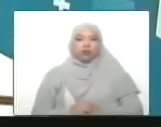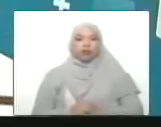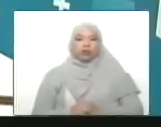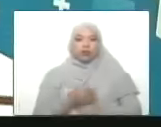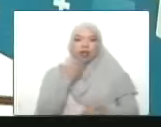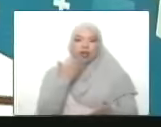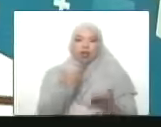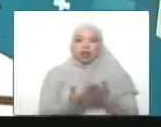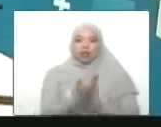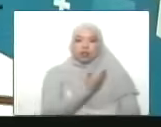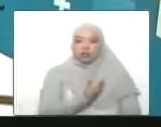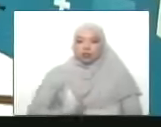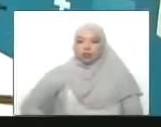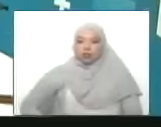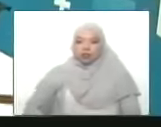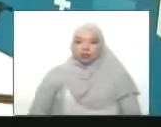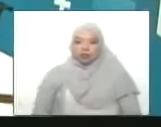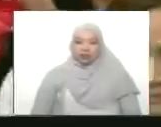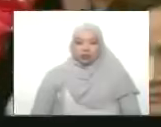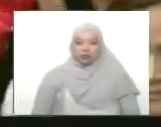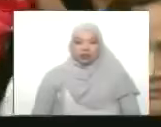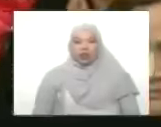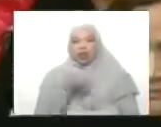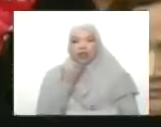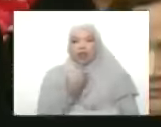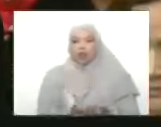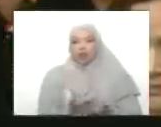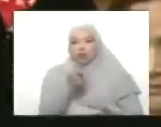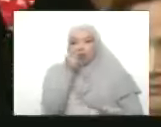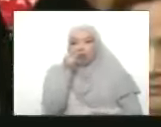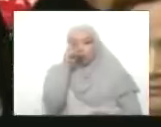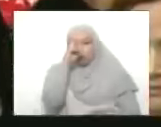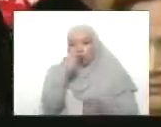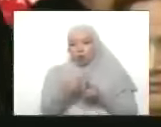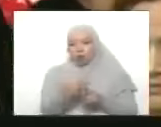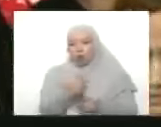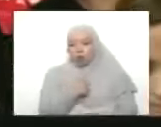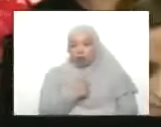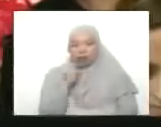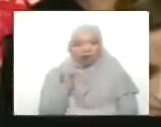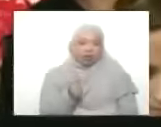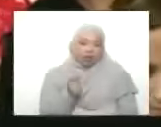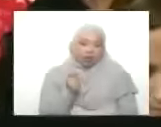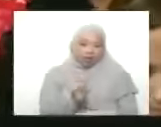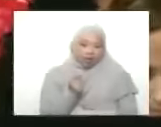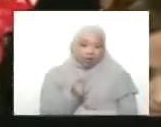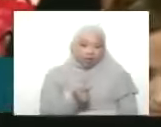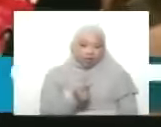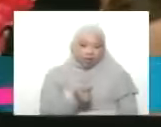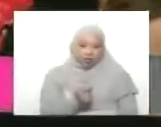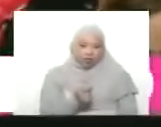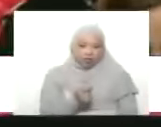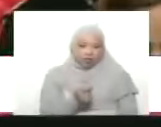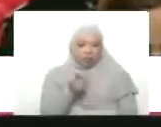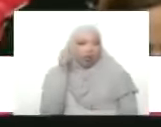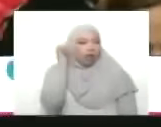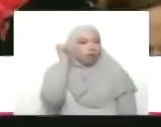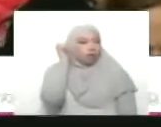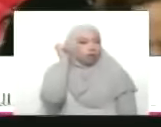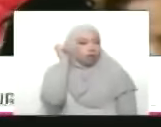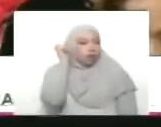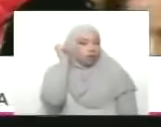gracias señor presidente bueno honrado de esta tarea presidente rodeado de estas mujeres